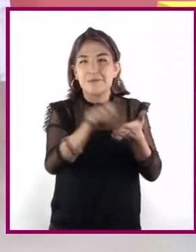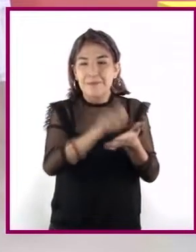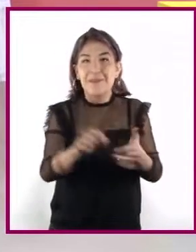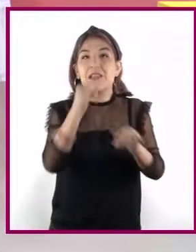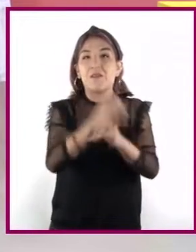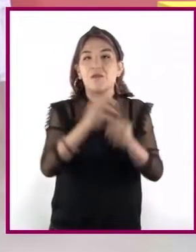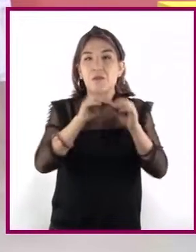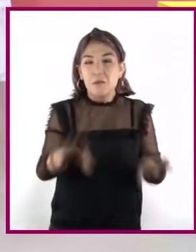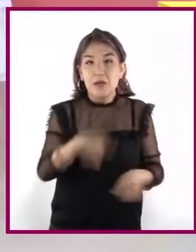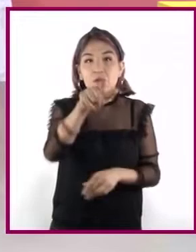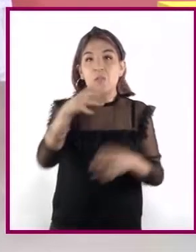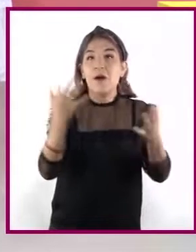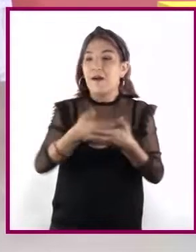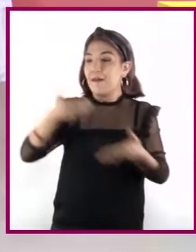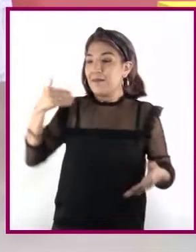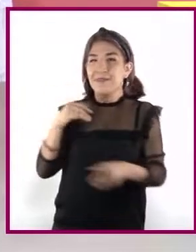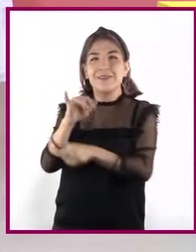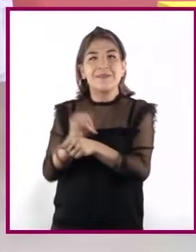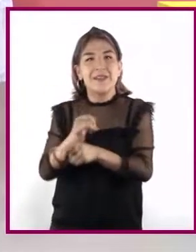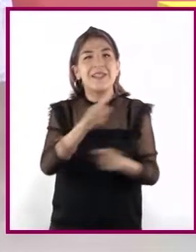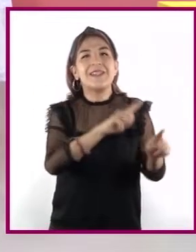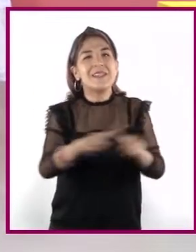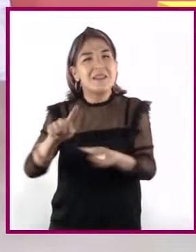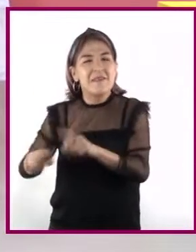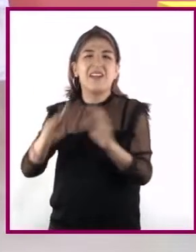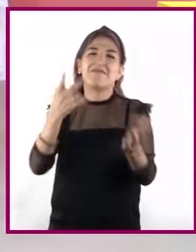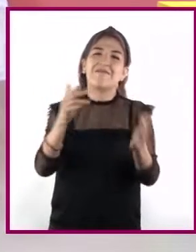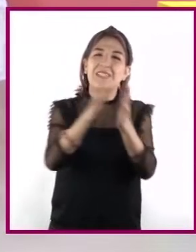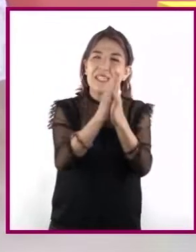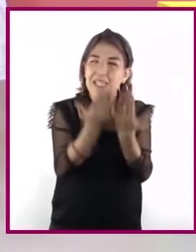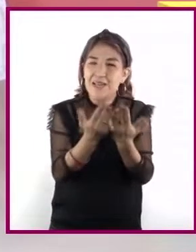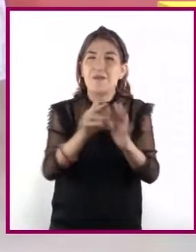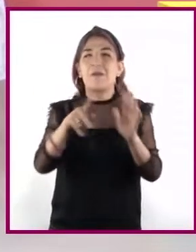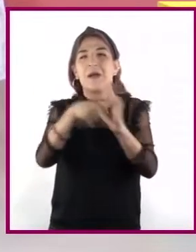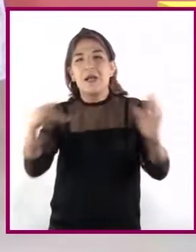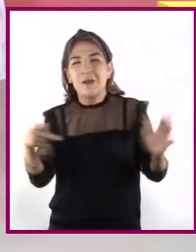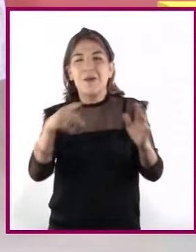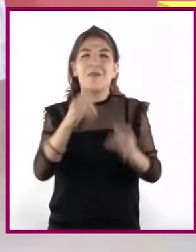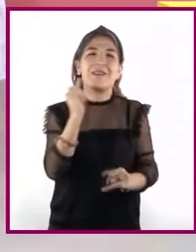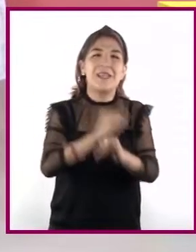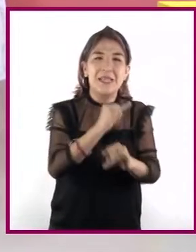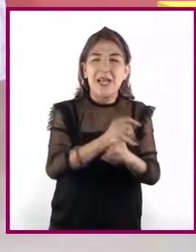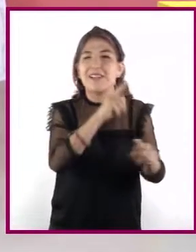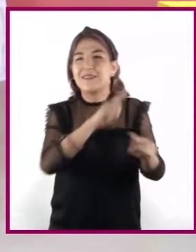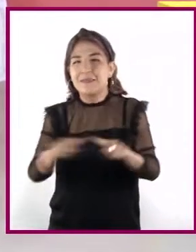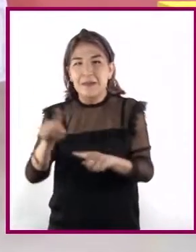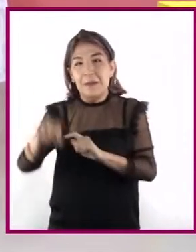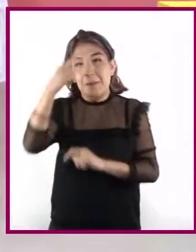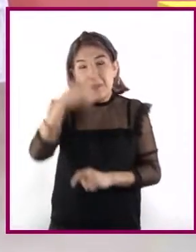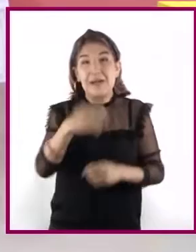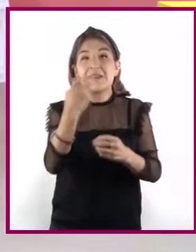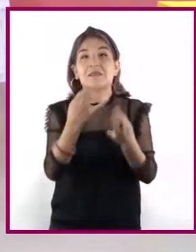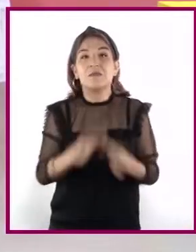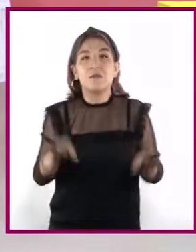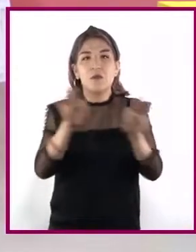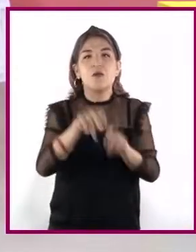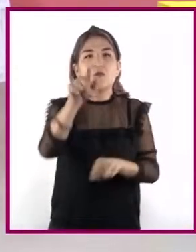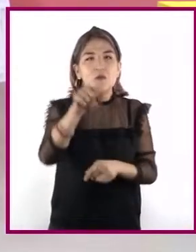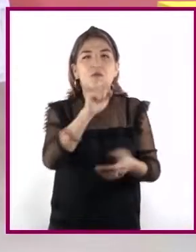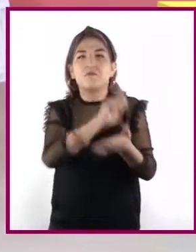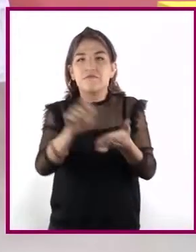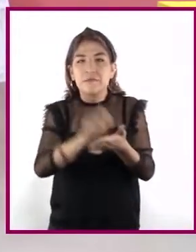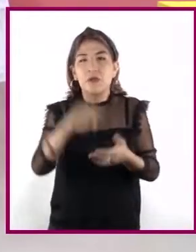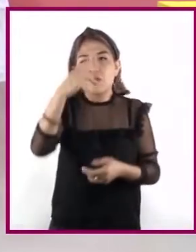que investigaron en diversas fuentes y que consideren indispensable para fundamentar sus